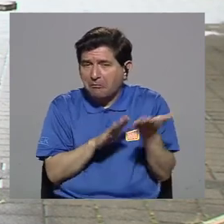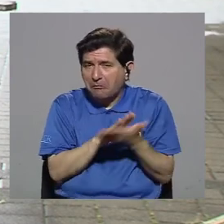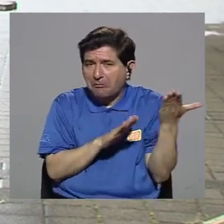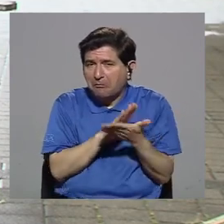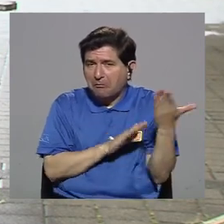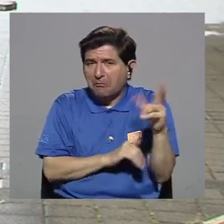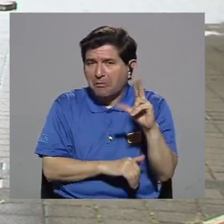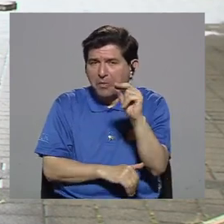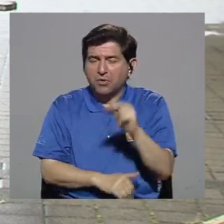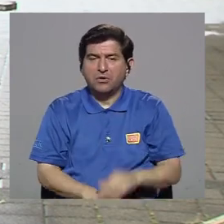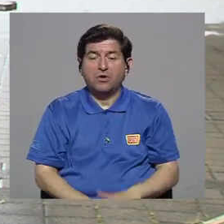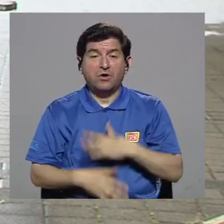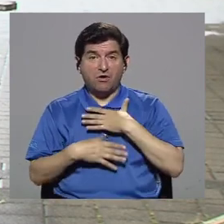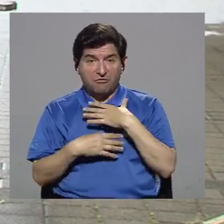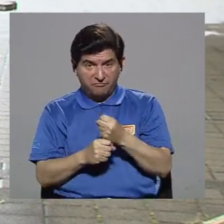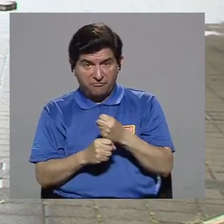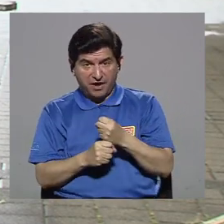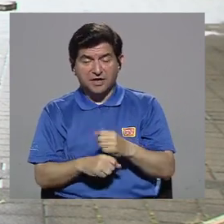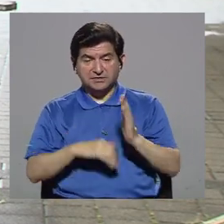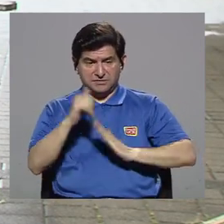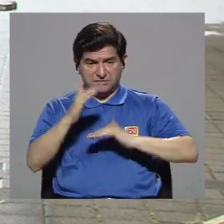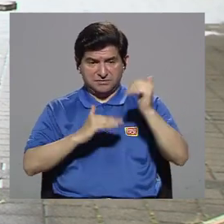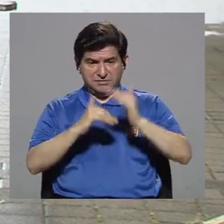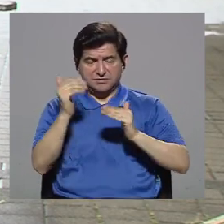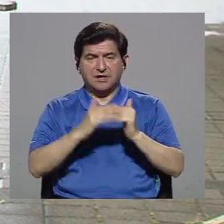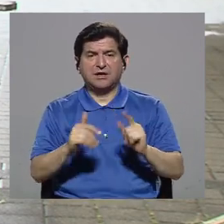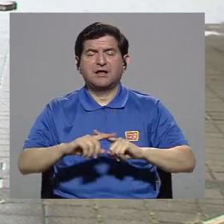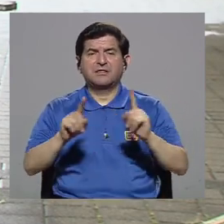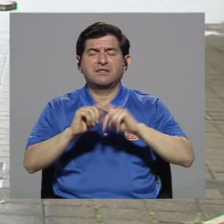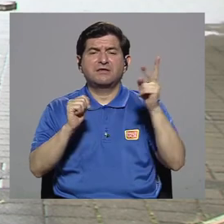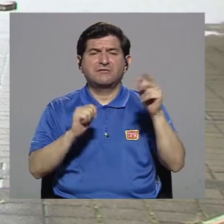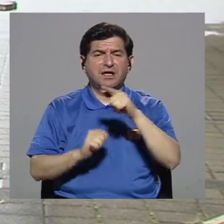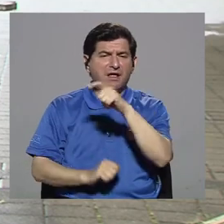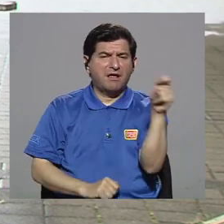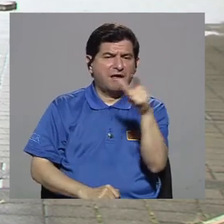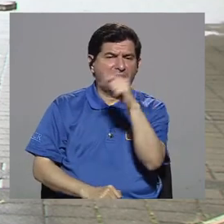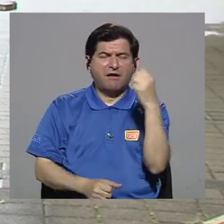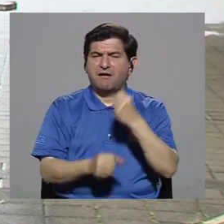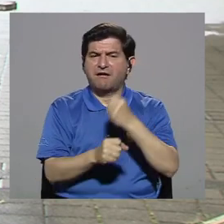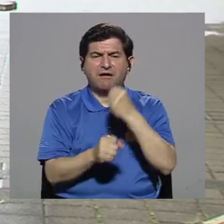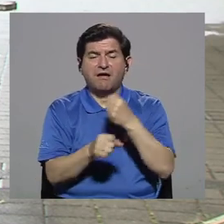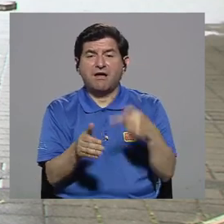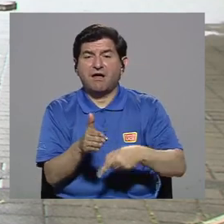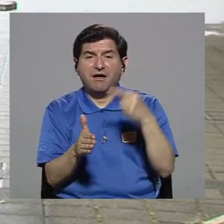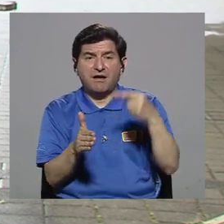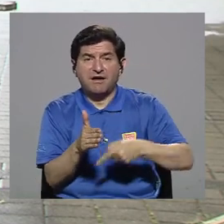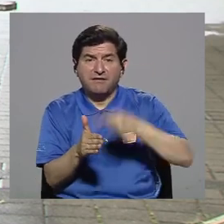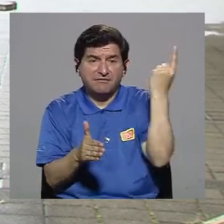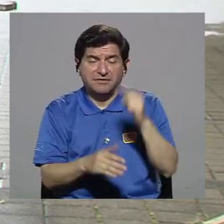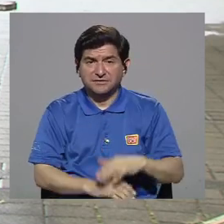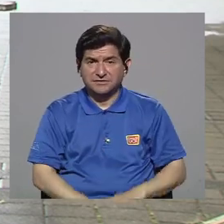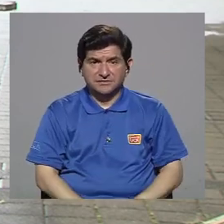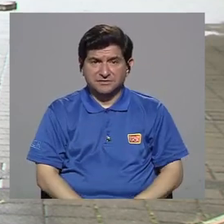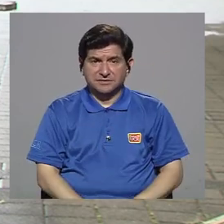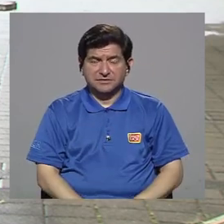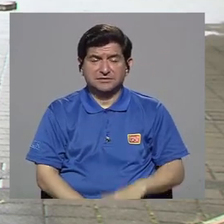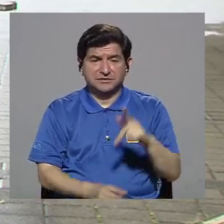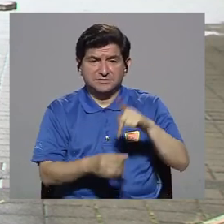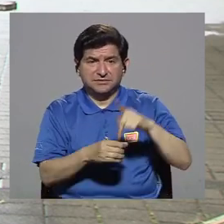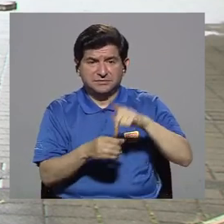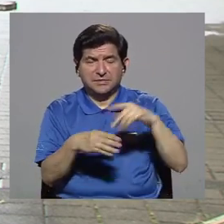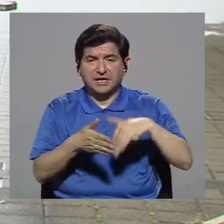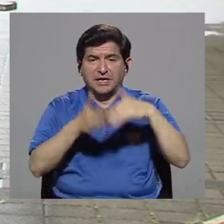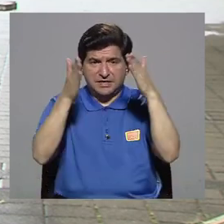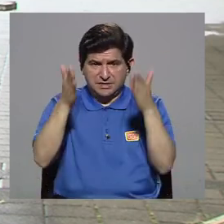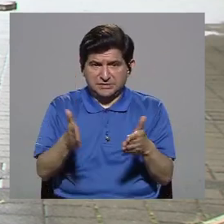sino que es una confianza que se viene construyendo con muchas veces de trabajo, ¿verdad? A veces la participación de los estudiantes